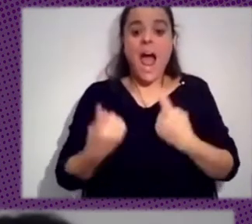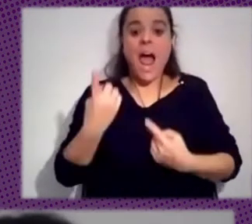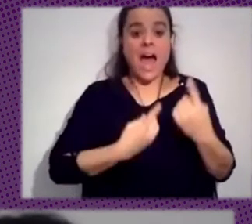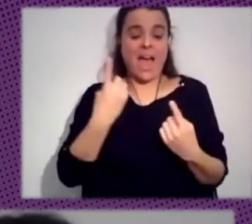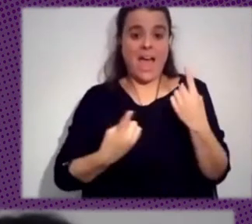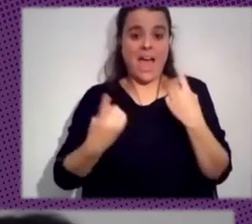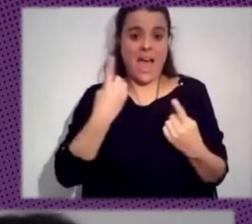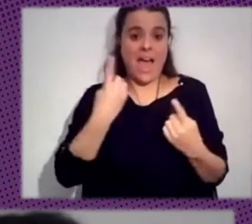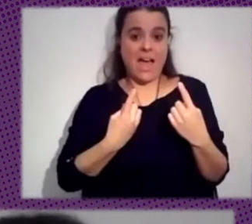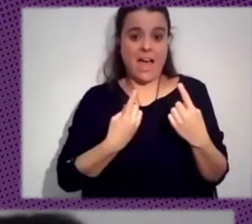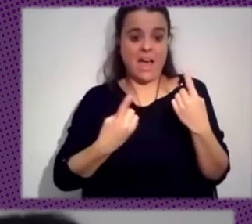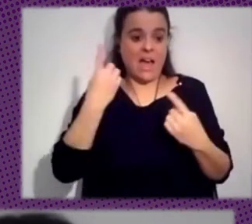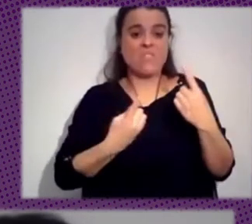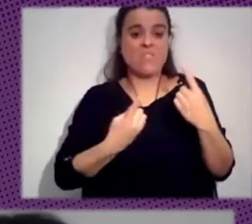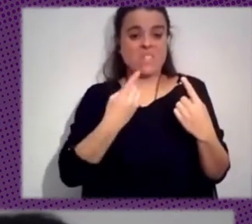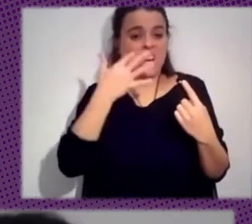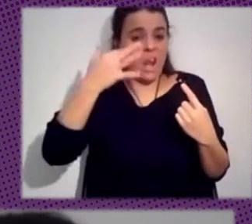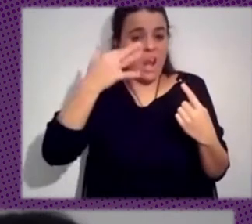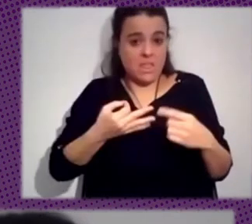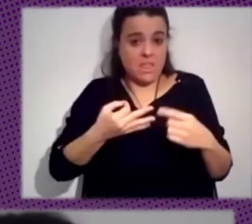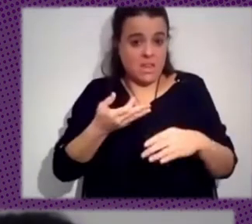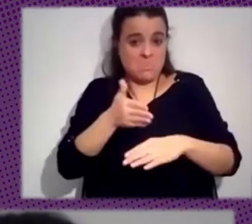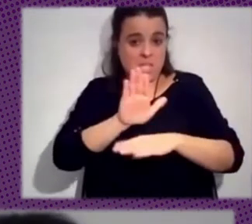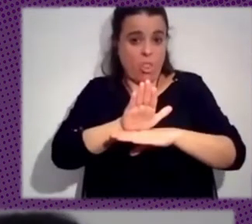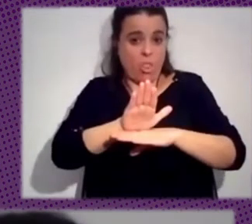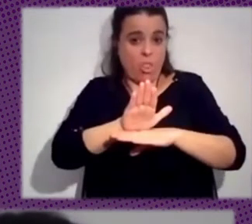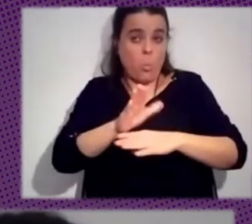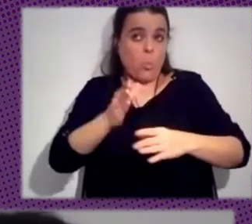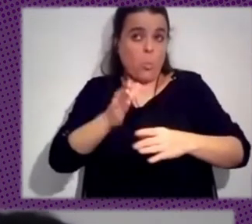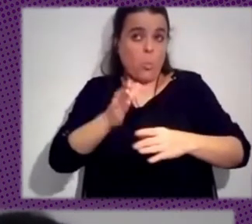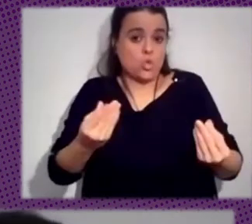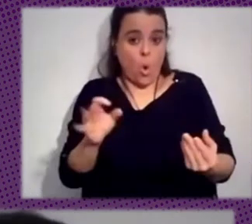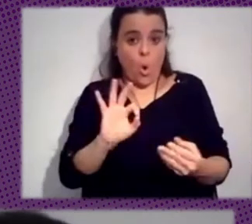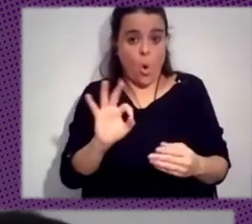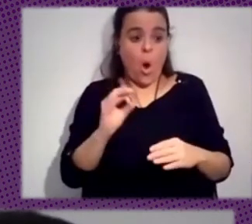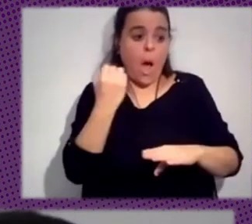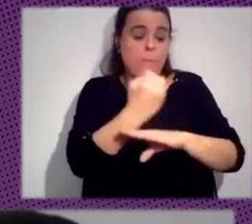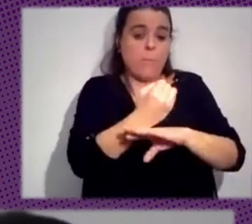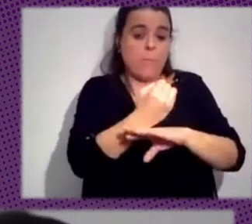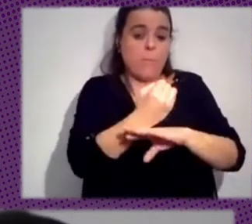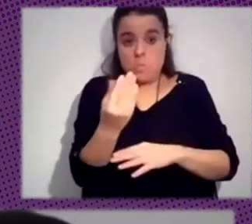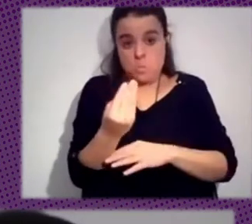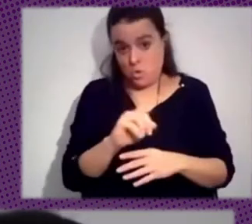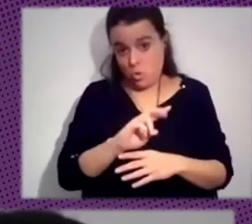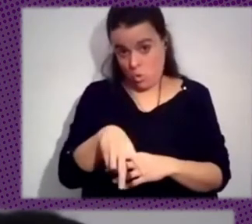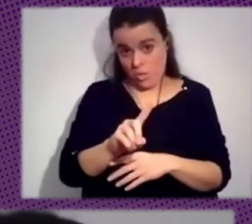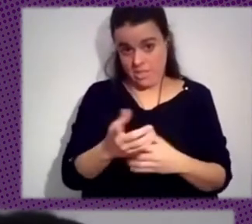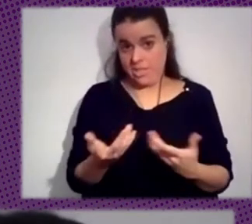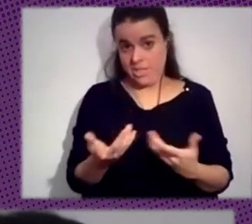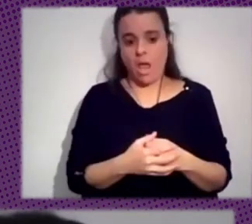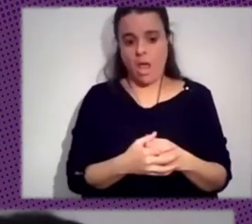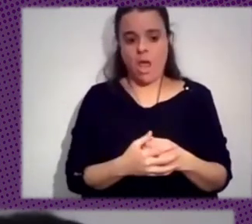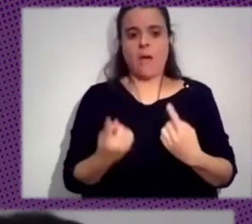representación o tanto apoyo social, ¿no? Y parece que estamos pendientes de lo que dicen de una manera